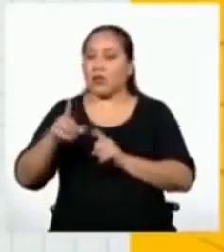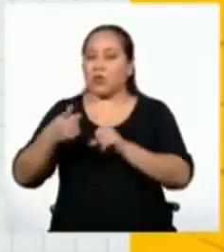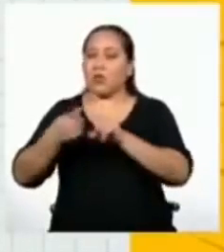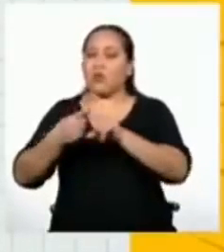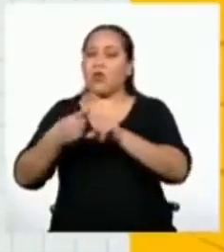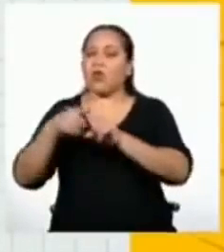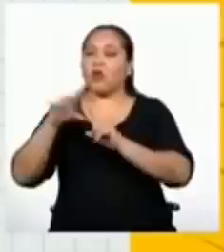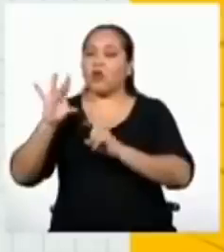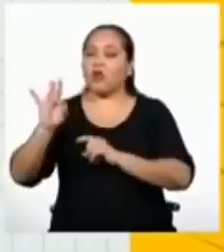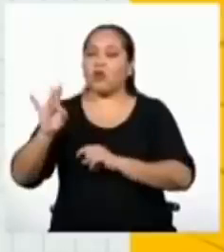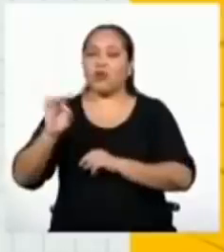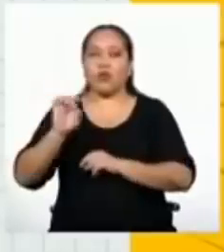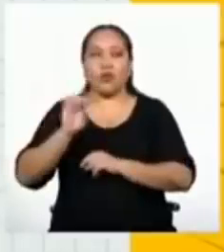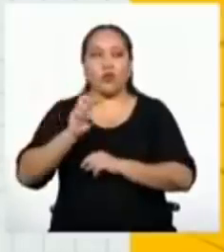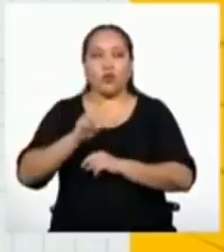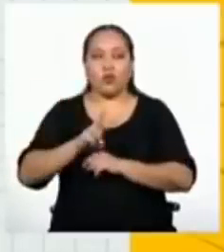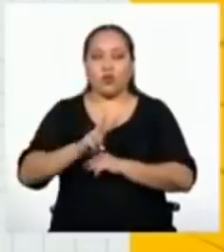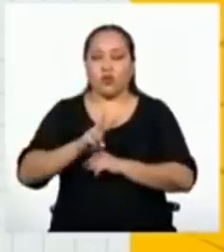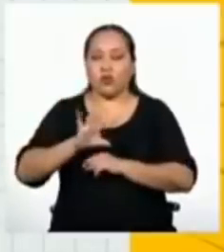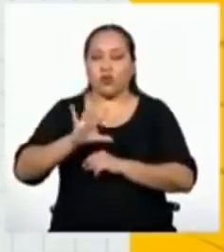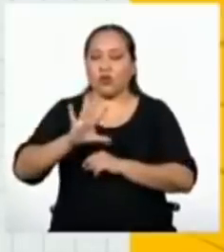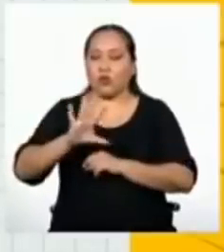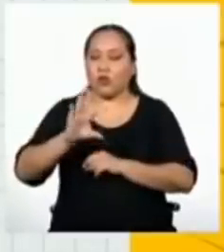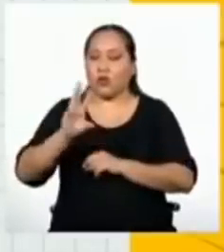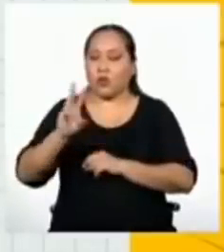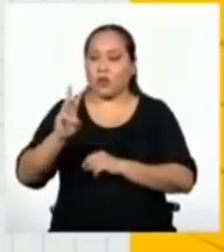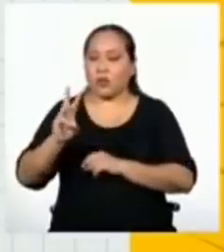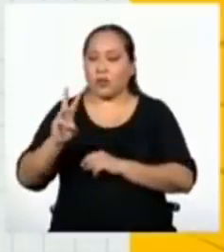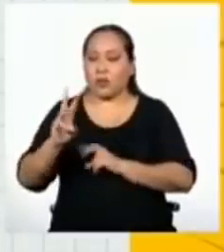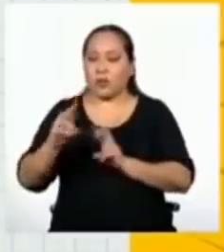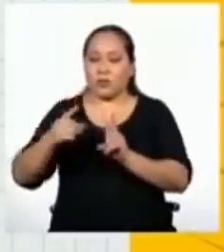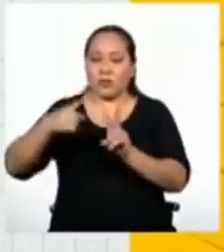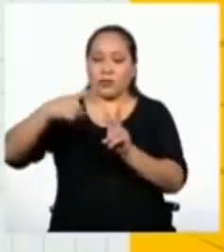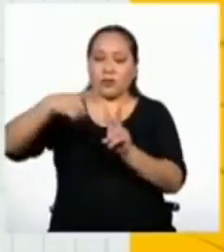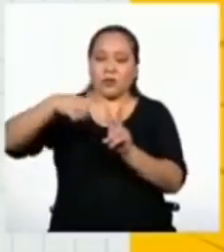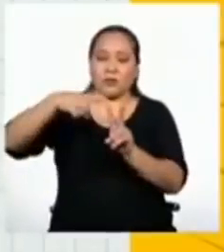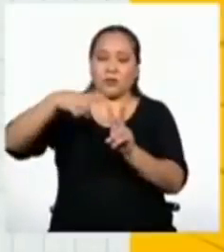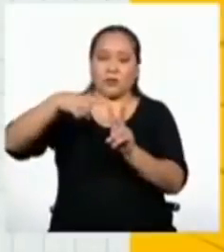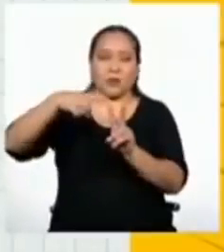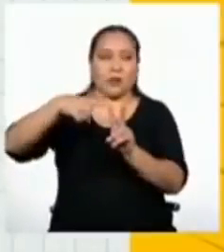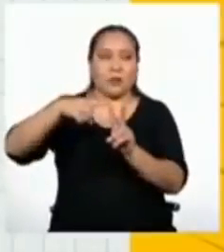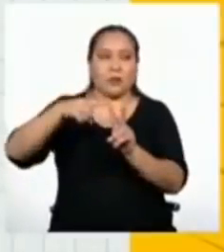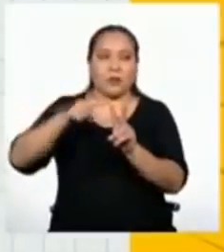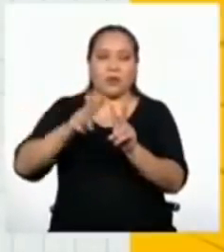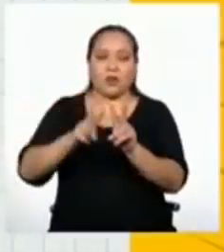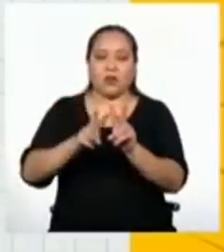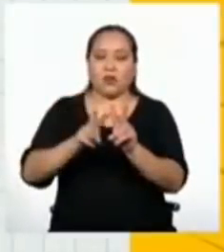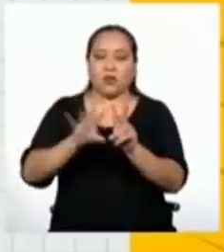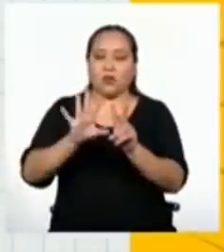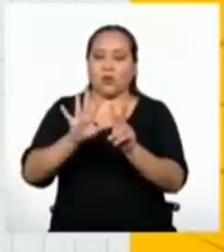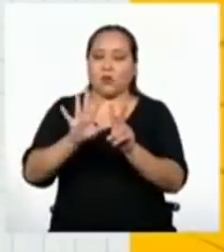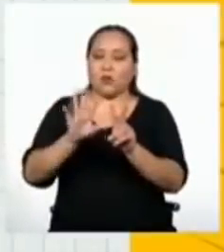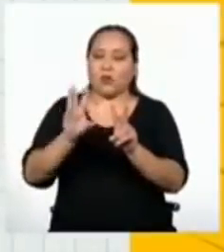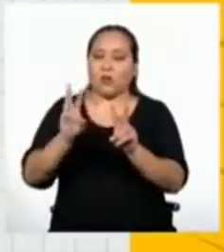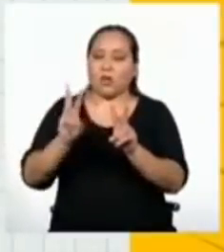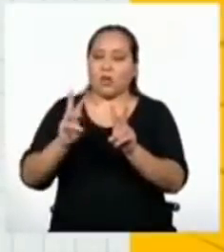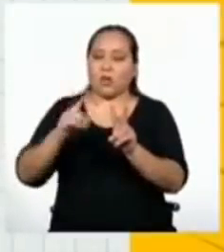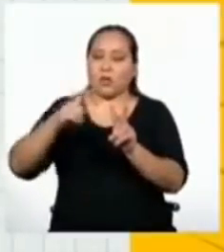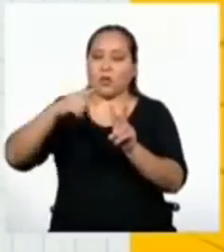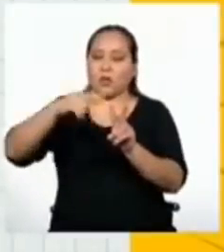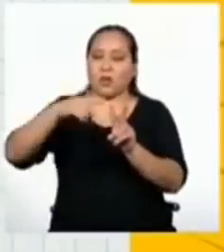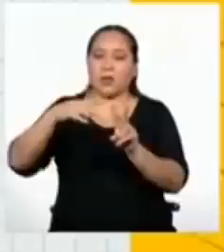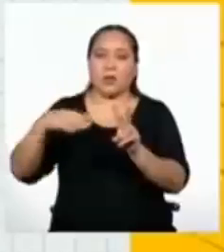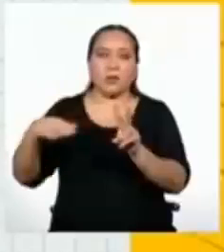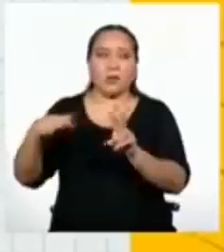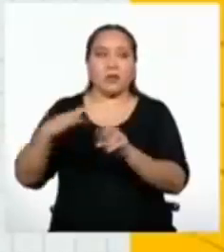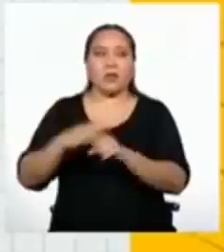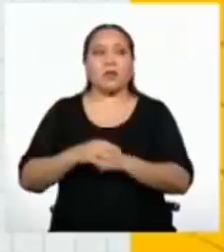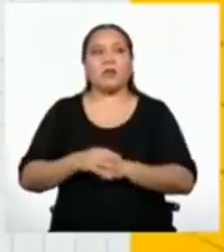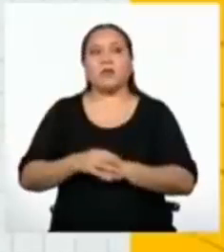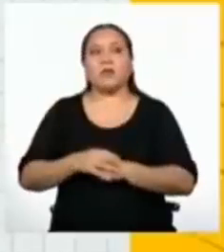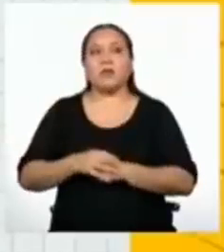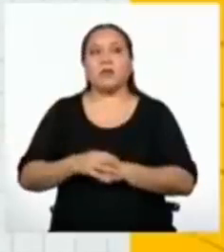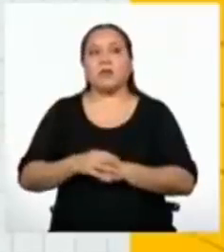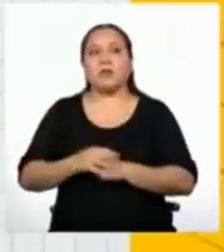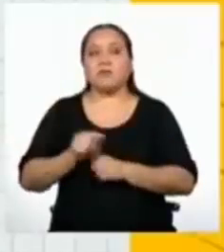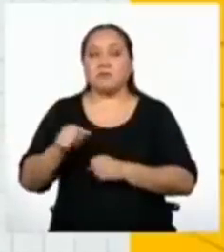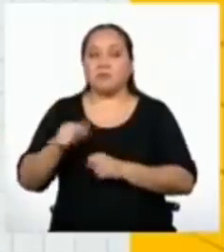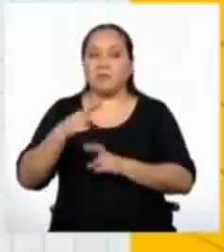salió doscientos cincuenta y seis. Al doscientos cincuenta y seis le sacamos la raíz cuadrada,